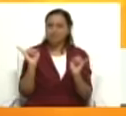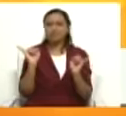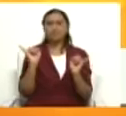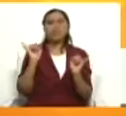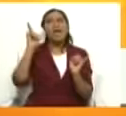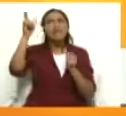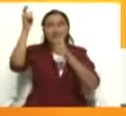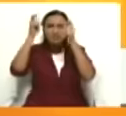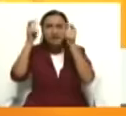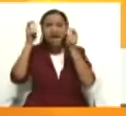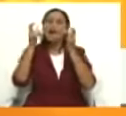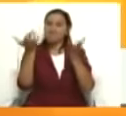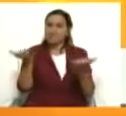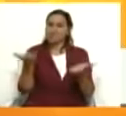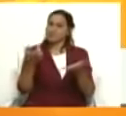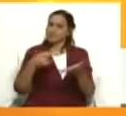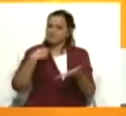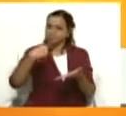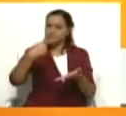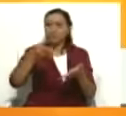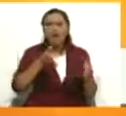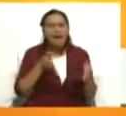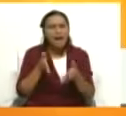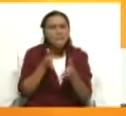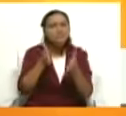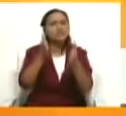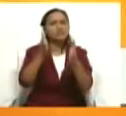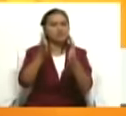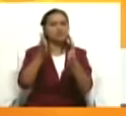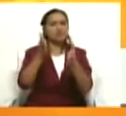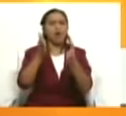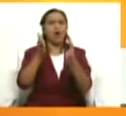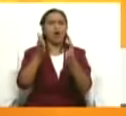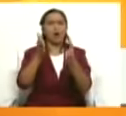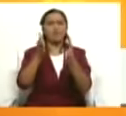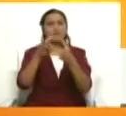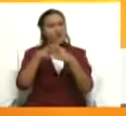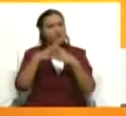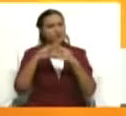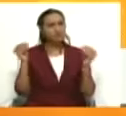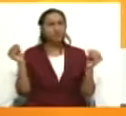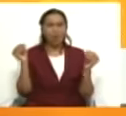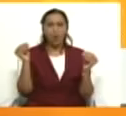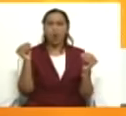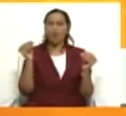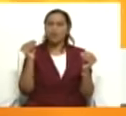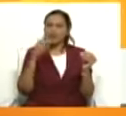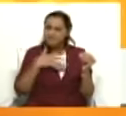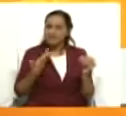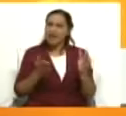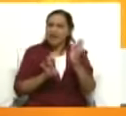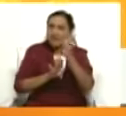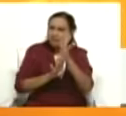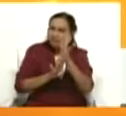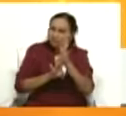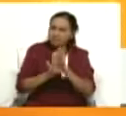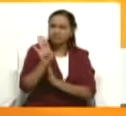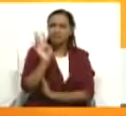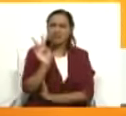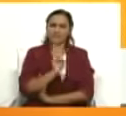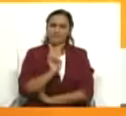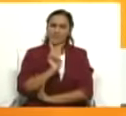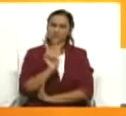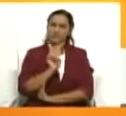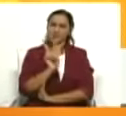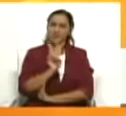favor de la felicidad, mantiene su camino a favor de su superación, de la superación de las